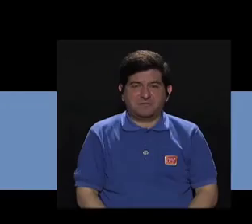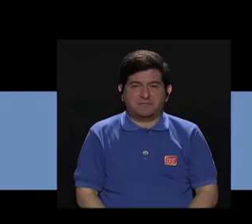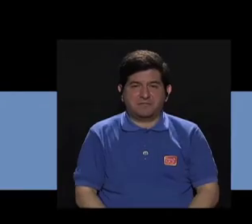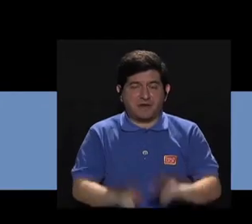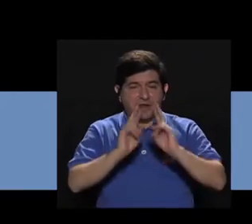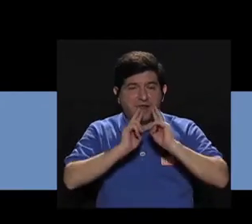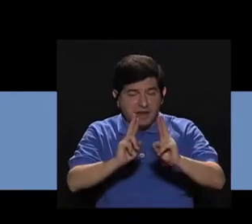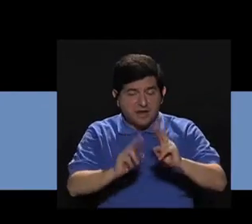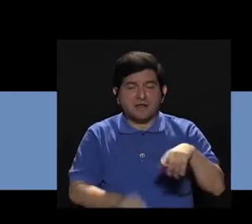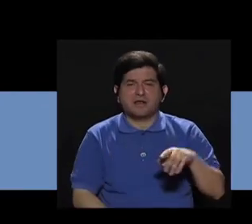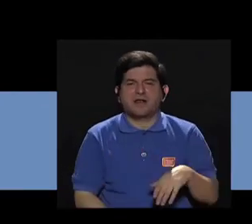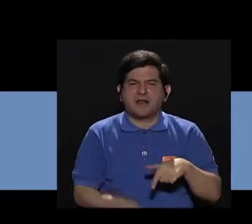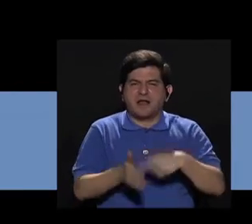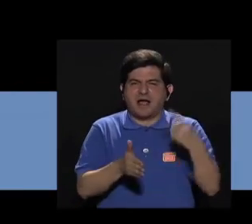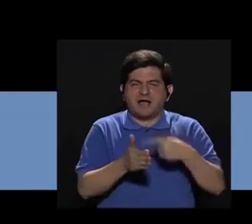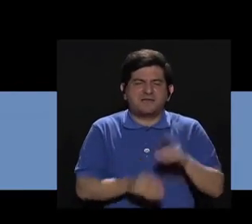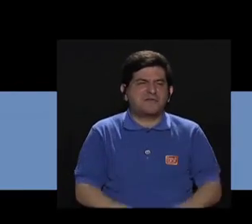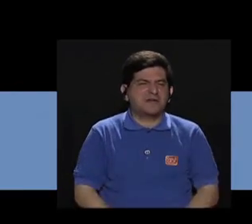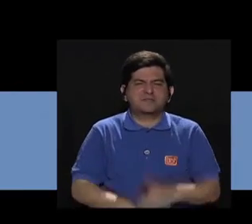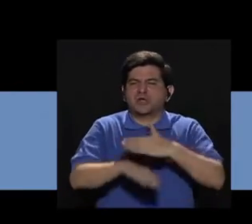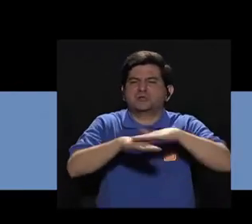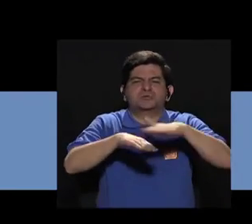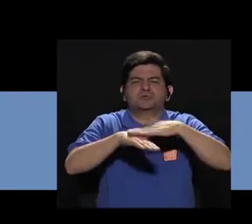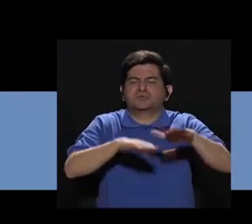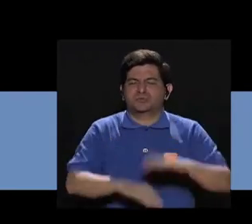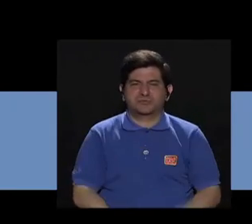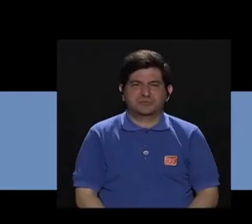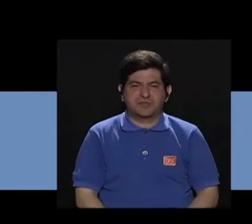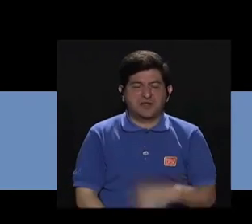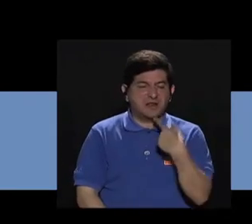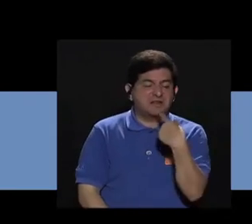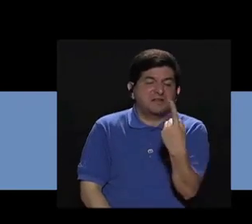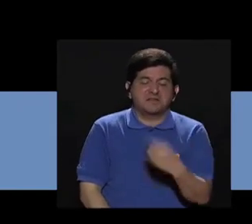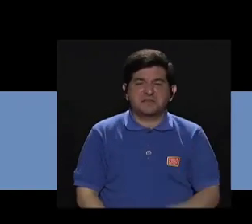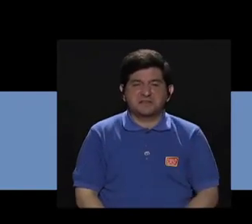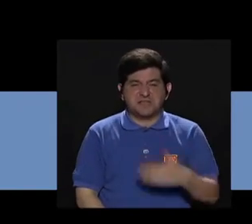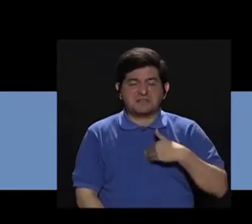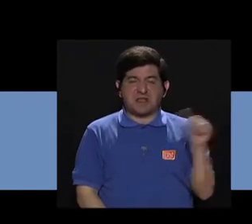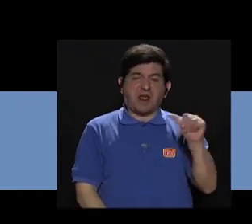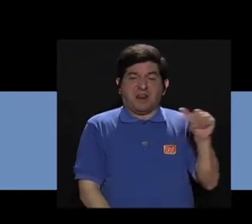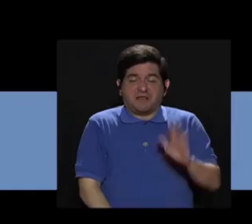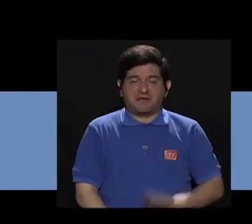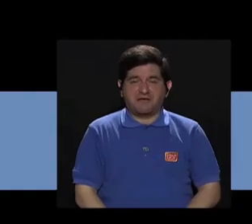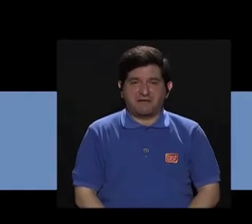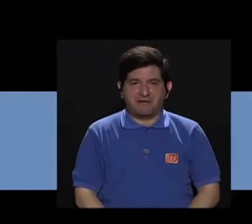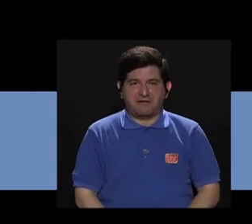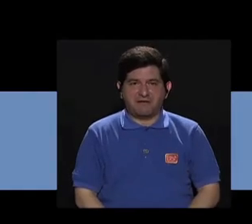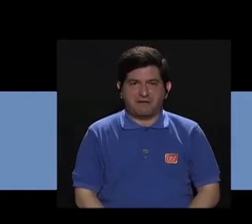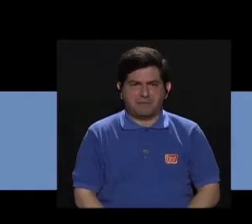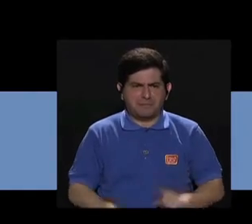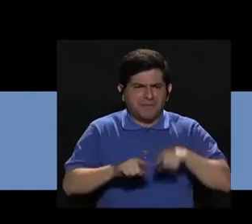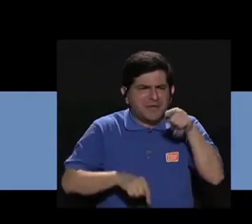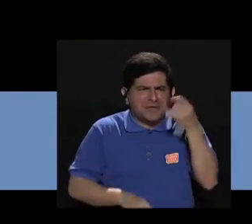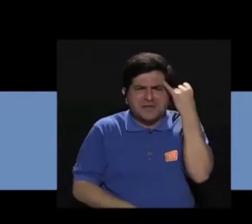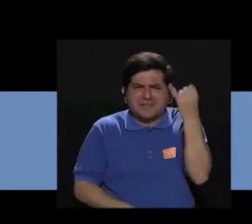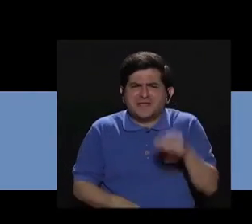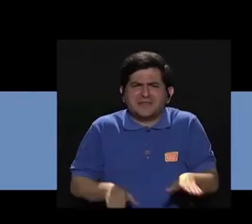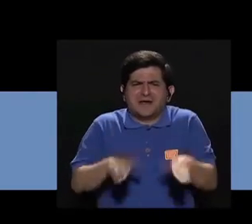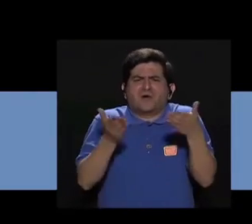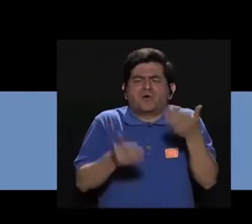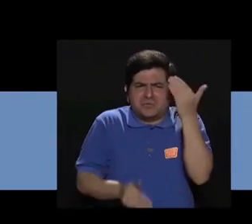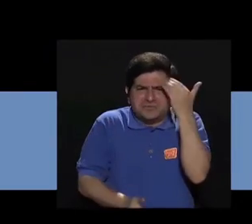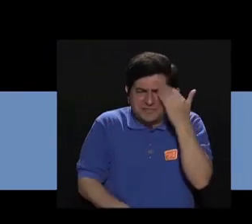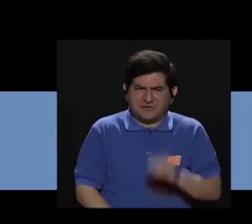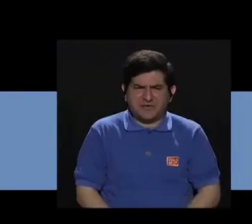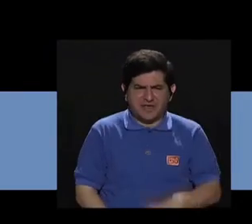más bien hace ese asusto. Además, de que las respuestas de ellos suelen ser como muy escuetas, como nada más, bueno, tiene alergia. Bueno, ¿cómo llegó a esa conclusión?